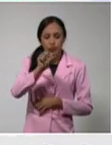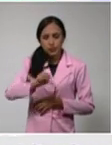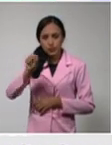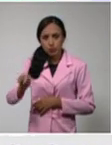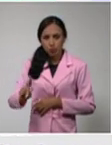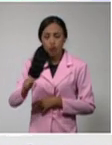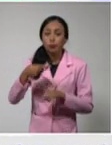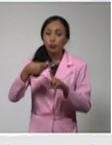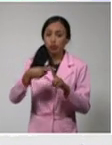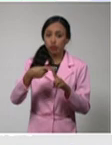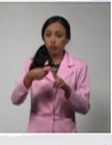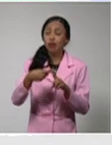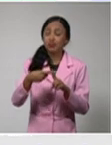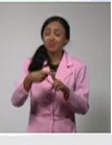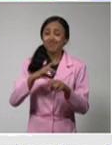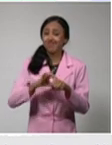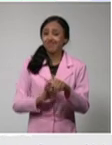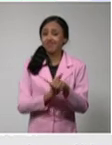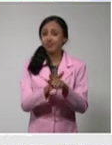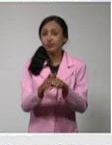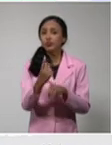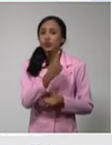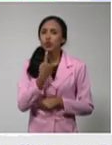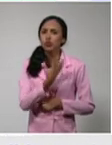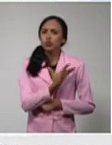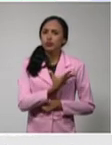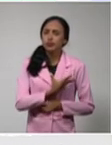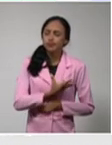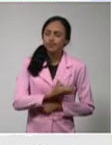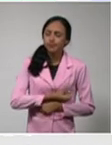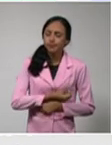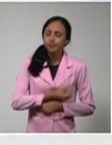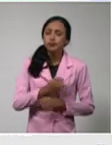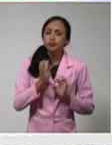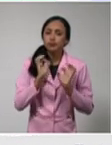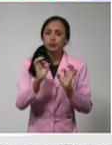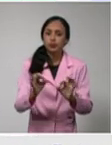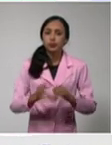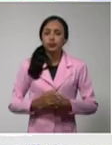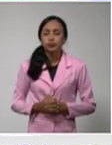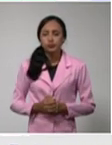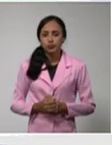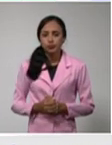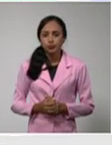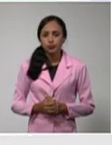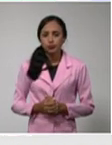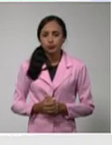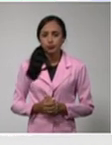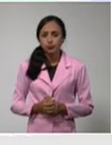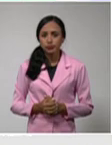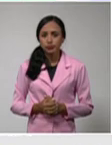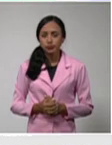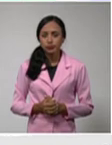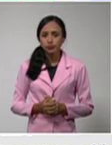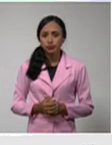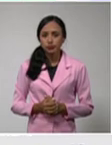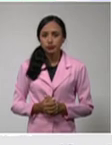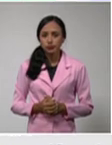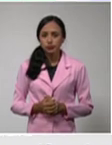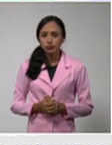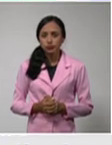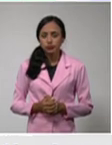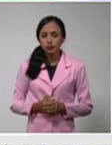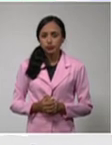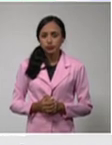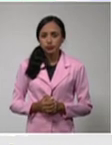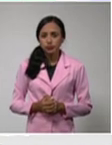y lo lamentamos mucho. Un solo mensaje, tenemos